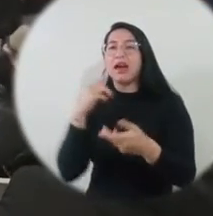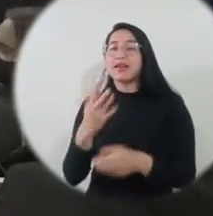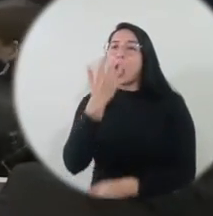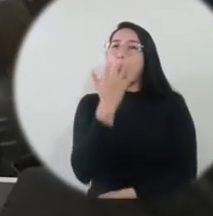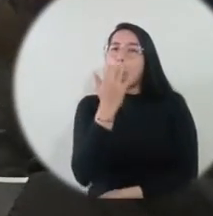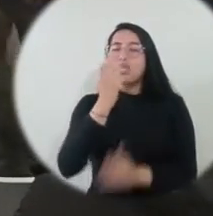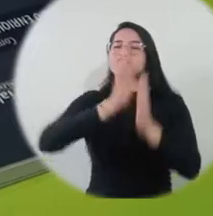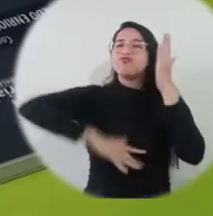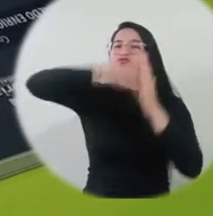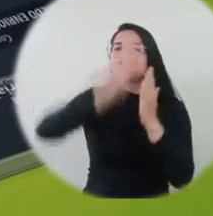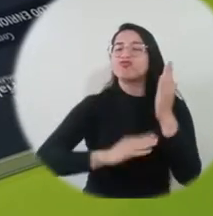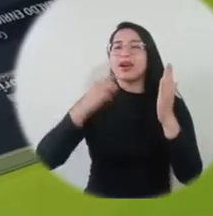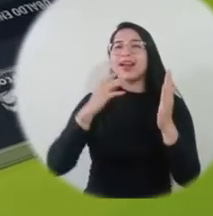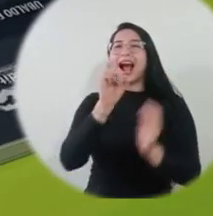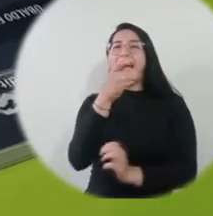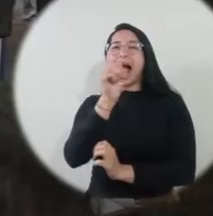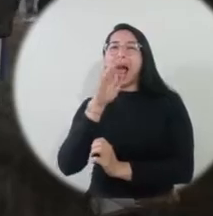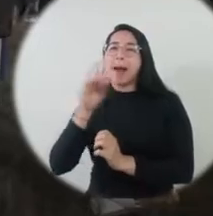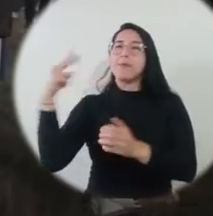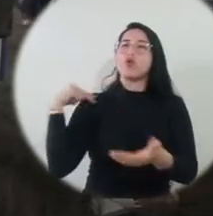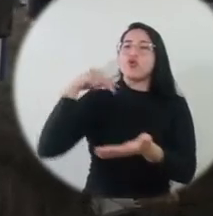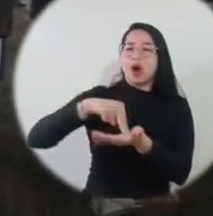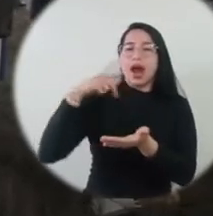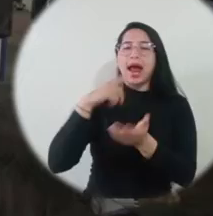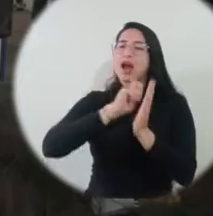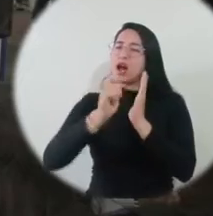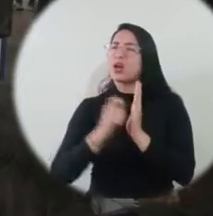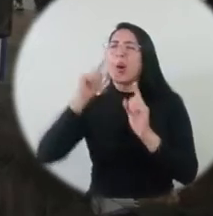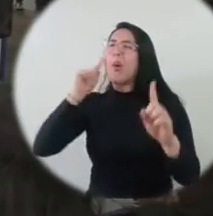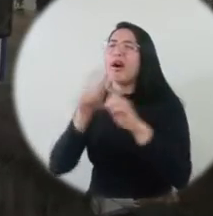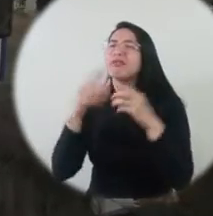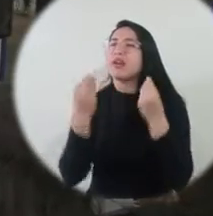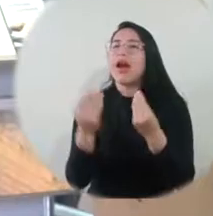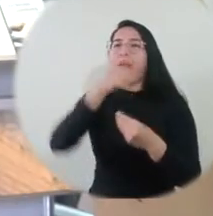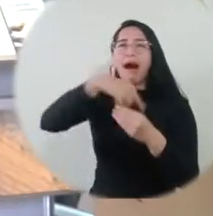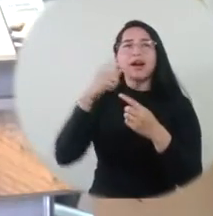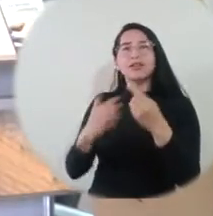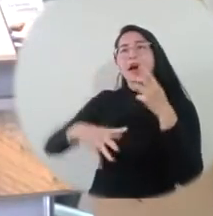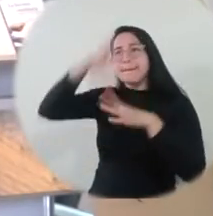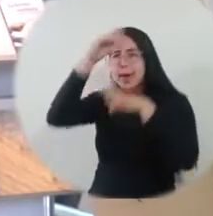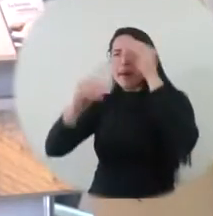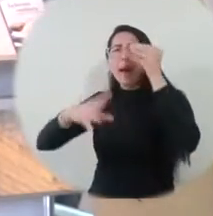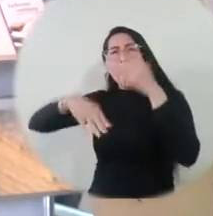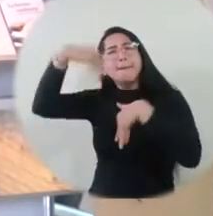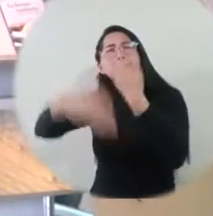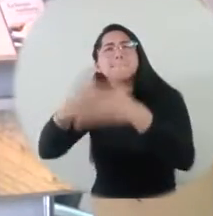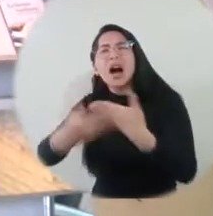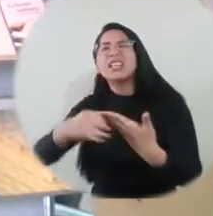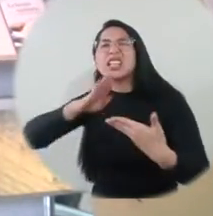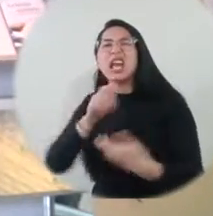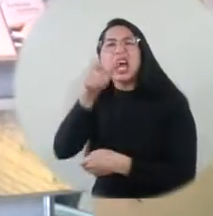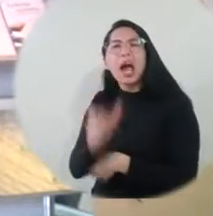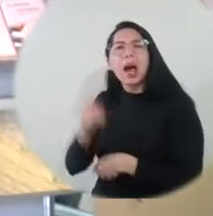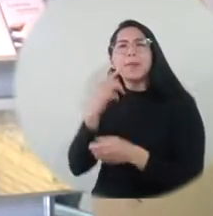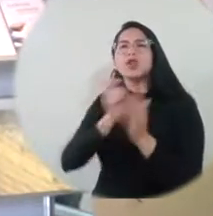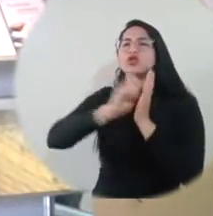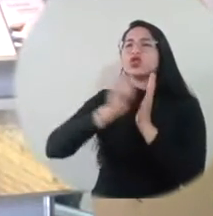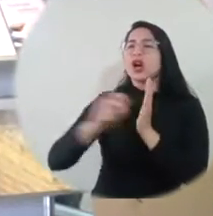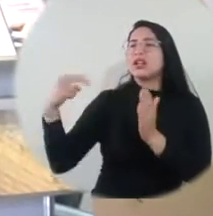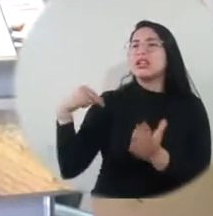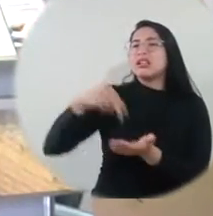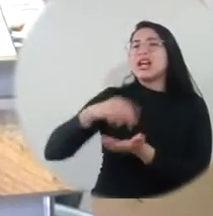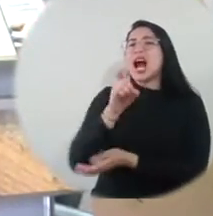Pintanagabo, una iniciativa que ofrece a niños y jóvenes un acercamiento a la obra del Nobel. La Universidad Magdalena es un ejemplo en términos de